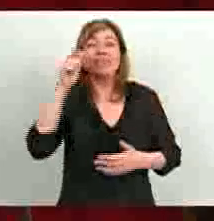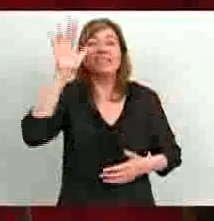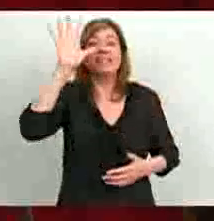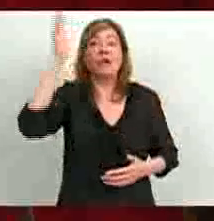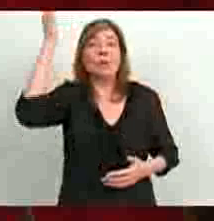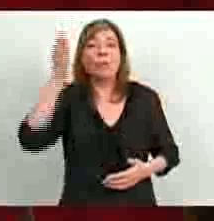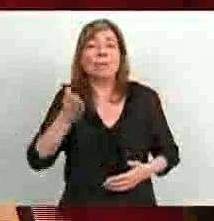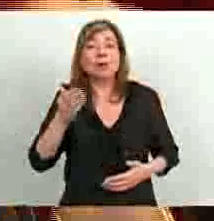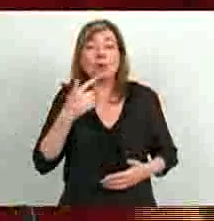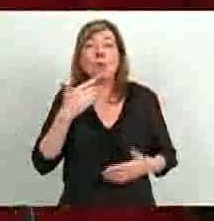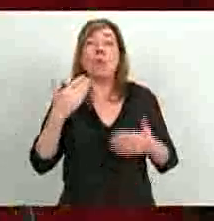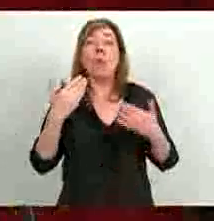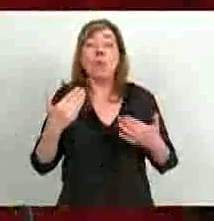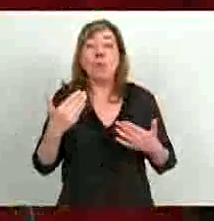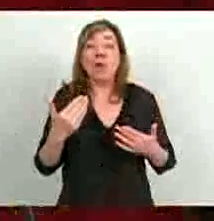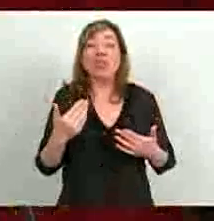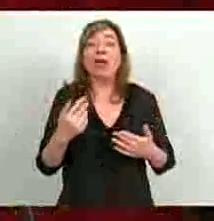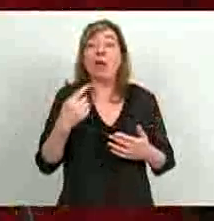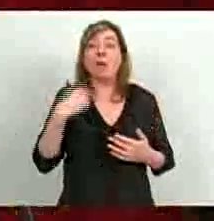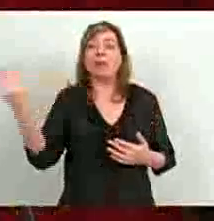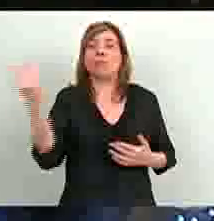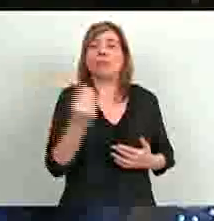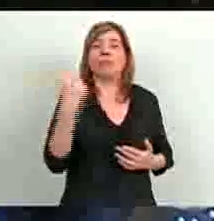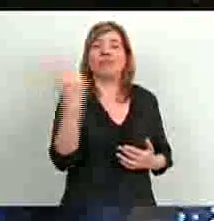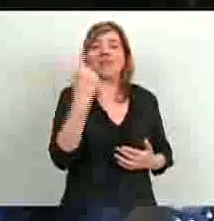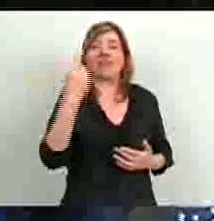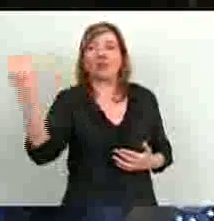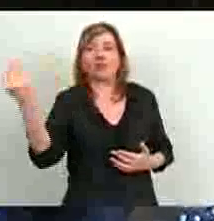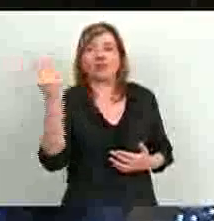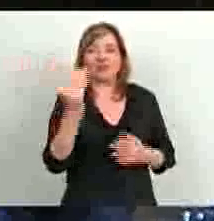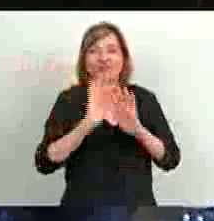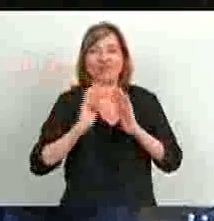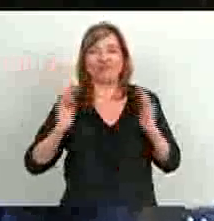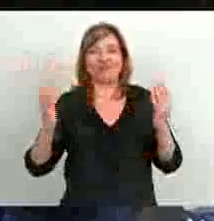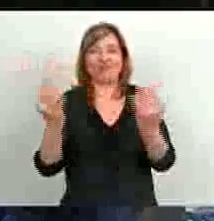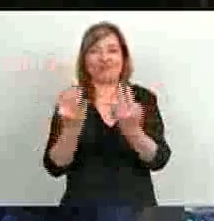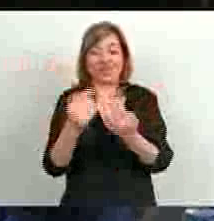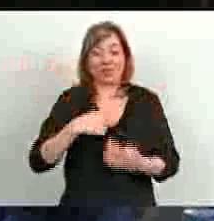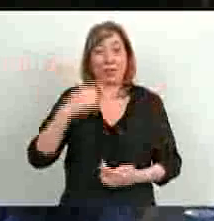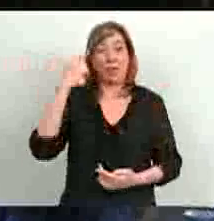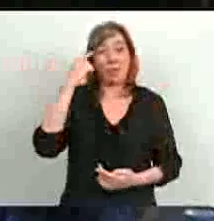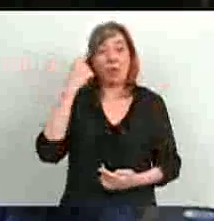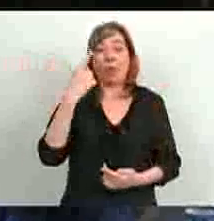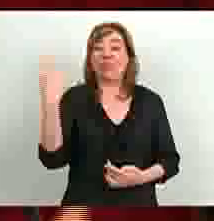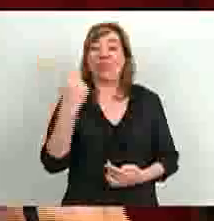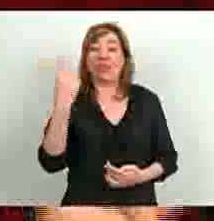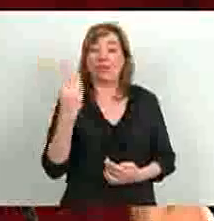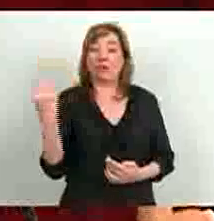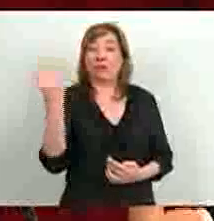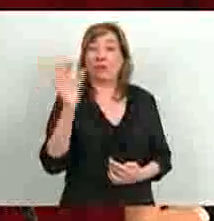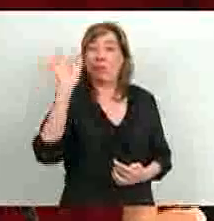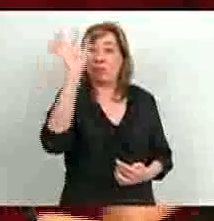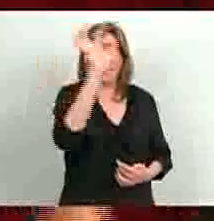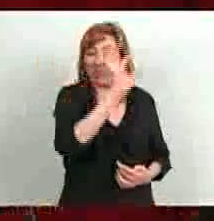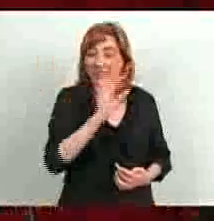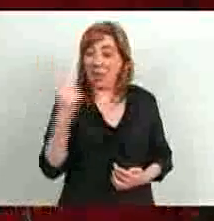% de las acciones tenía un director. Con lo cual, él pensaba que iba a tener un director por las provincias, y con lo que estaba